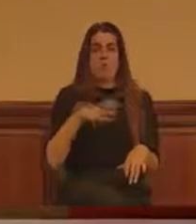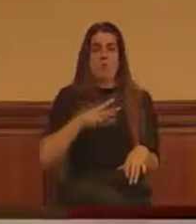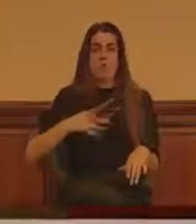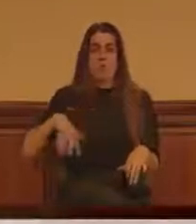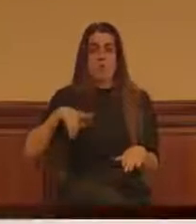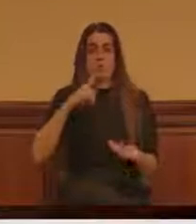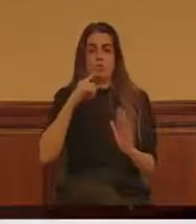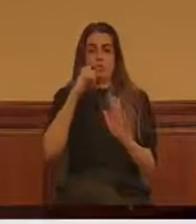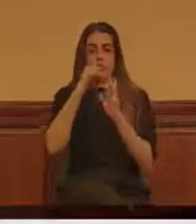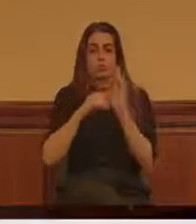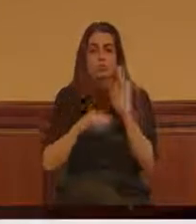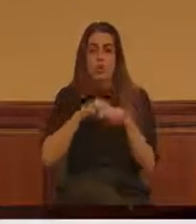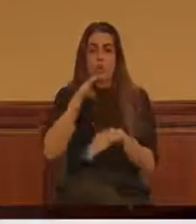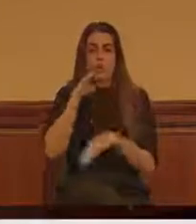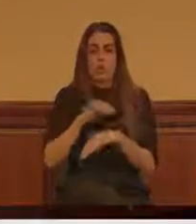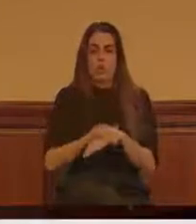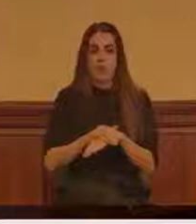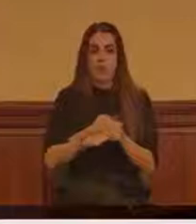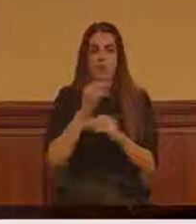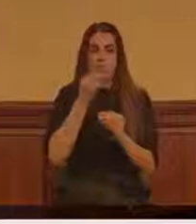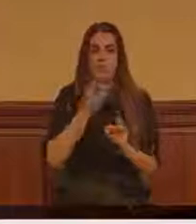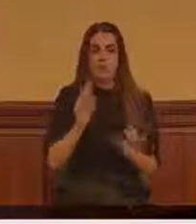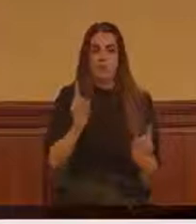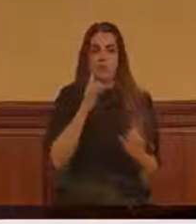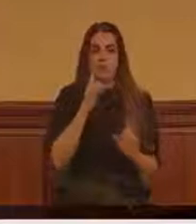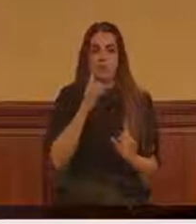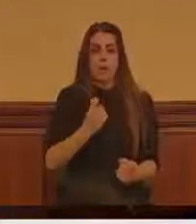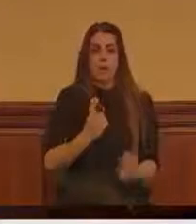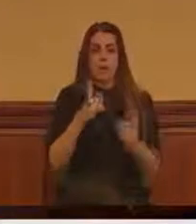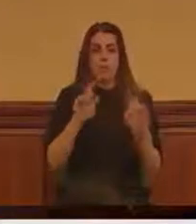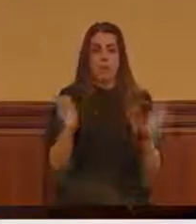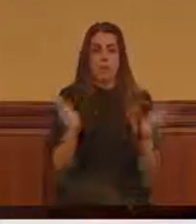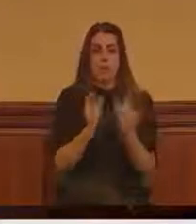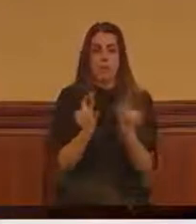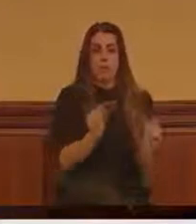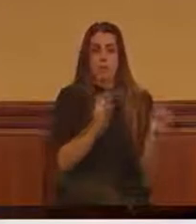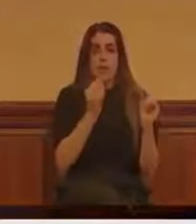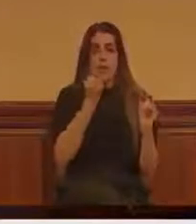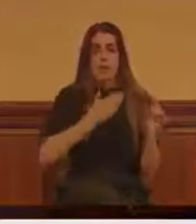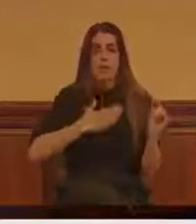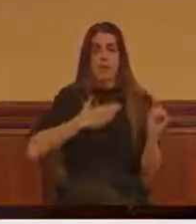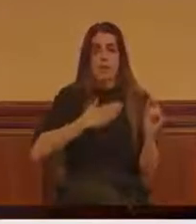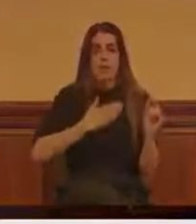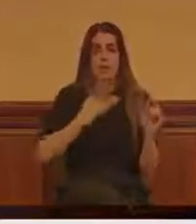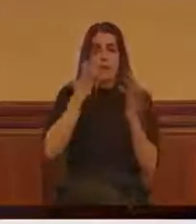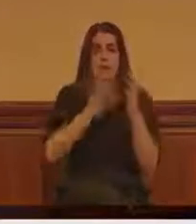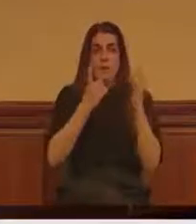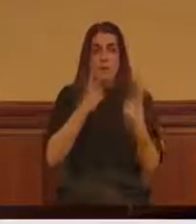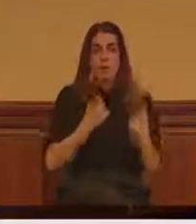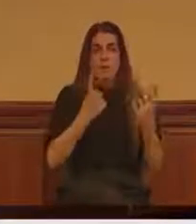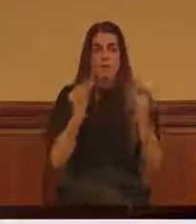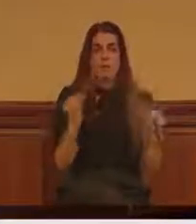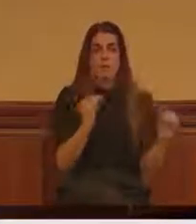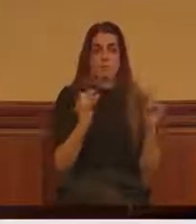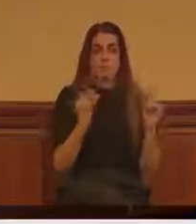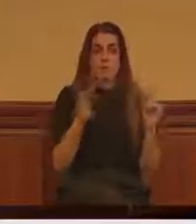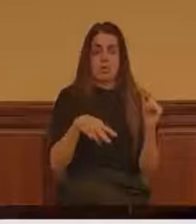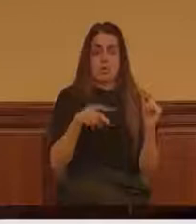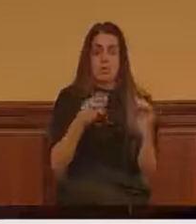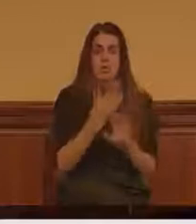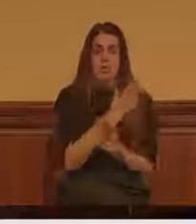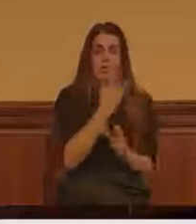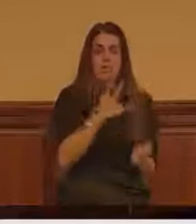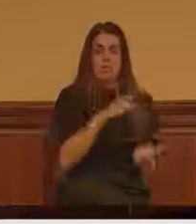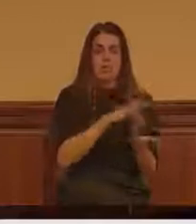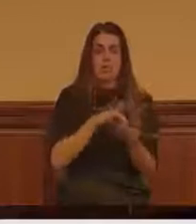no es la primera vez que en este pleno se debate sobre bienestar animal. Tengo que reconocer que en